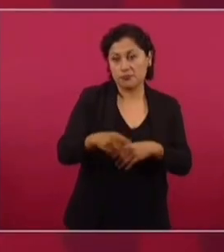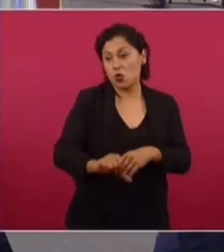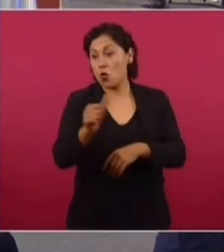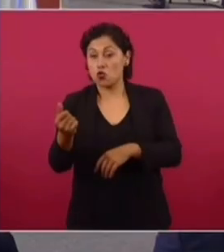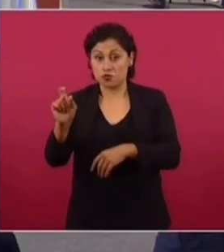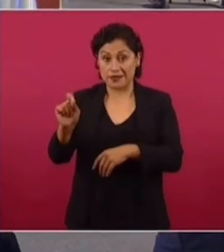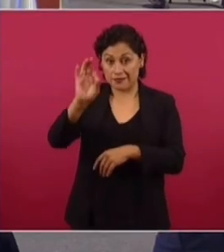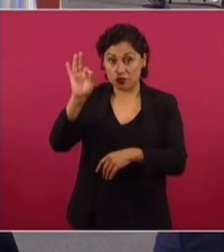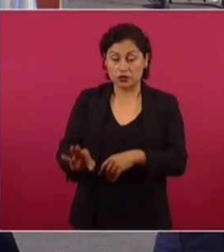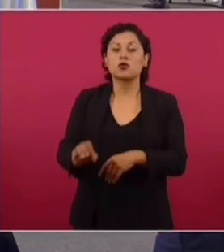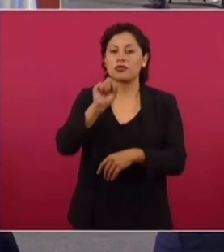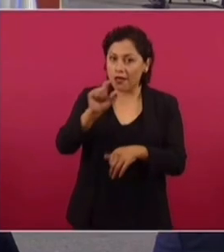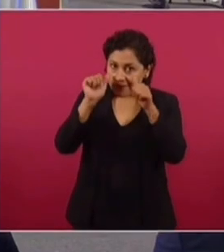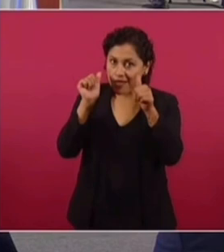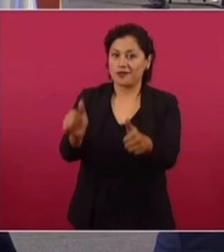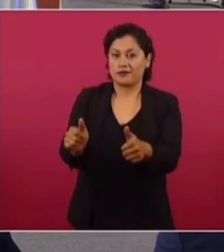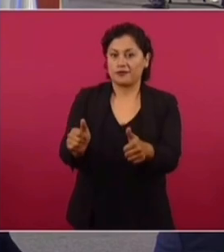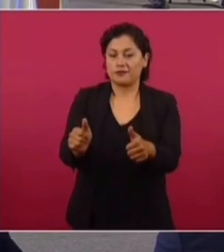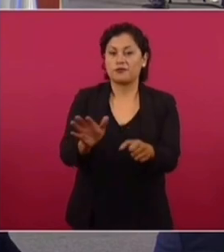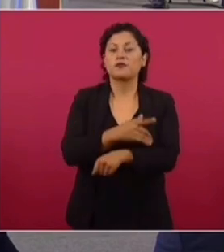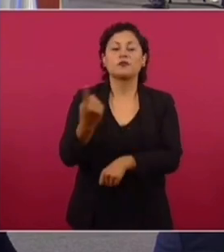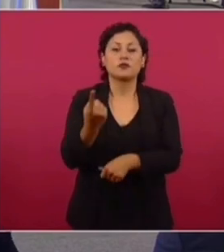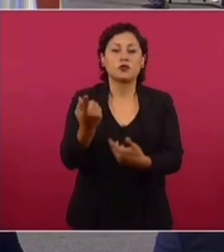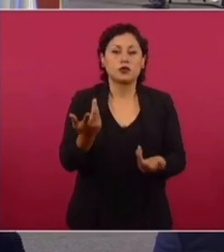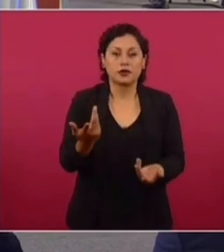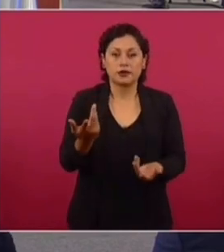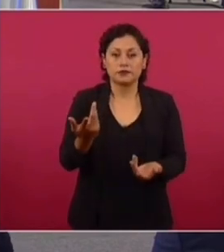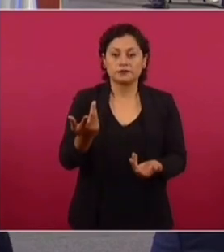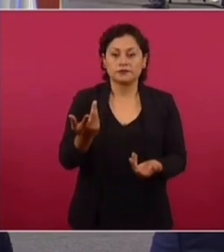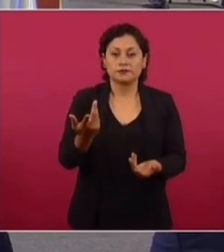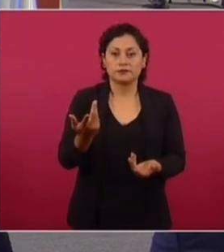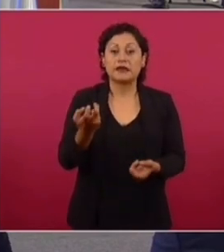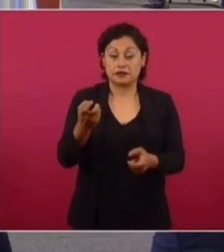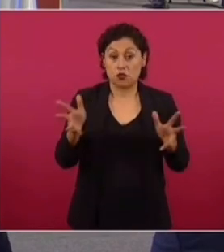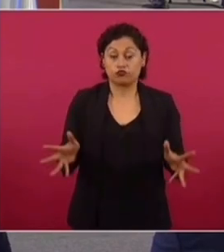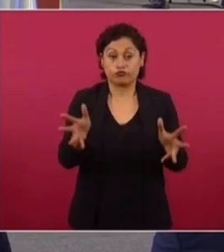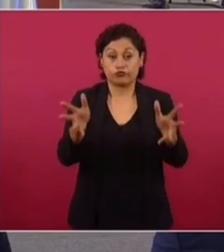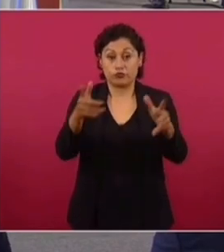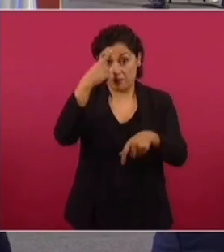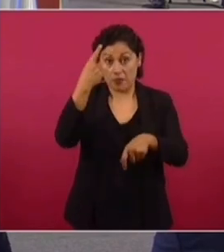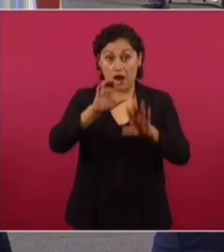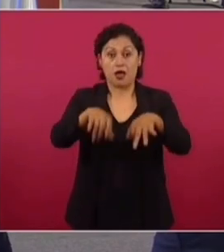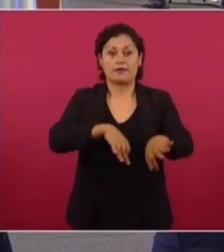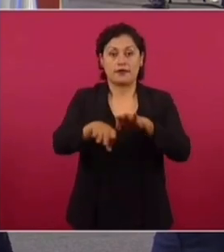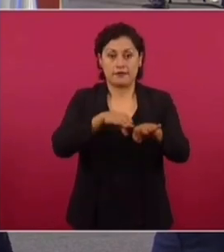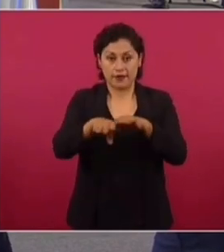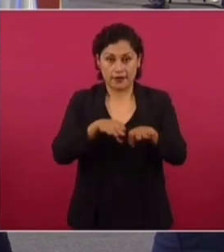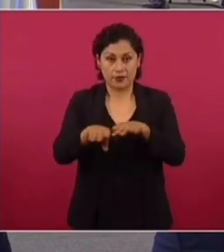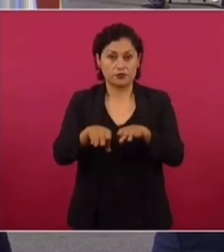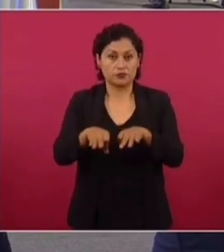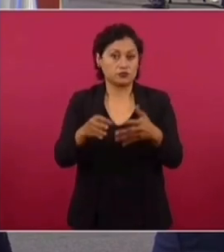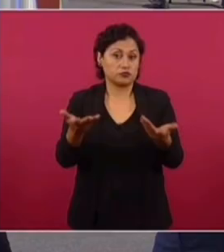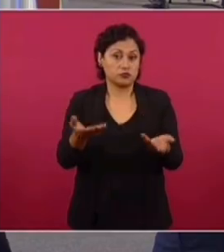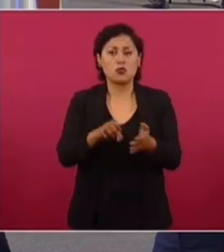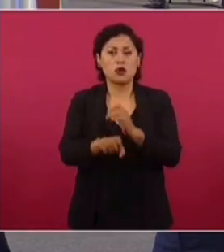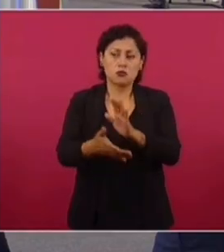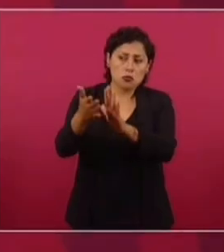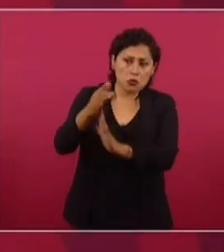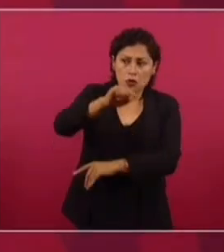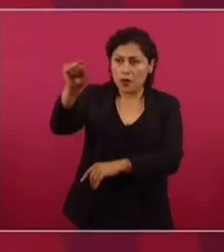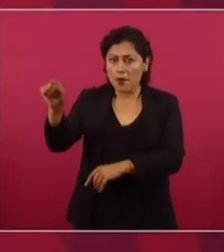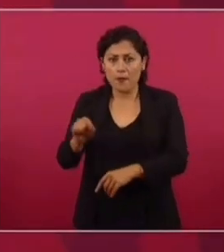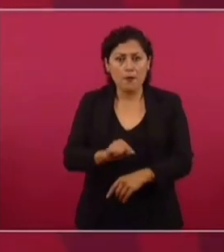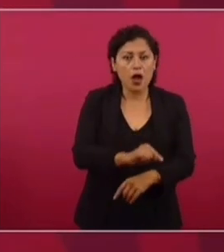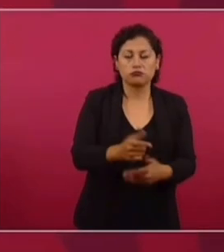es atendido, porque se impulsan actividades productivas, todas las obras que estamos haciendo,